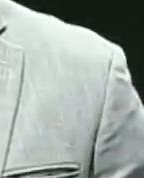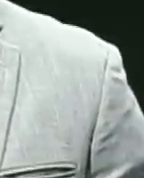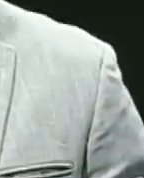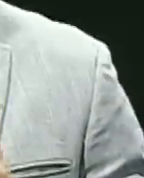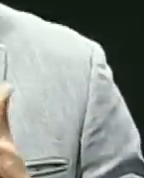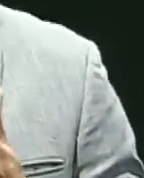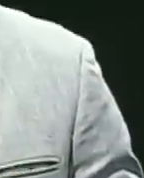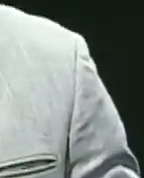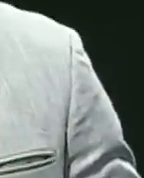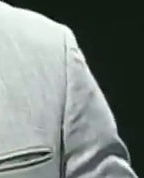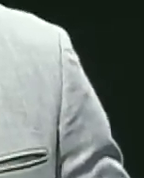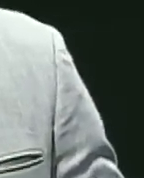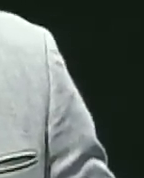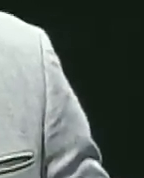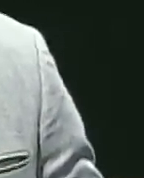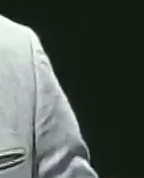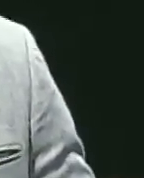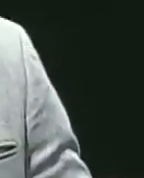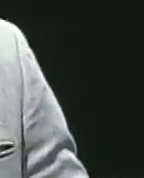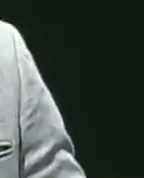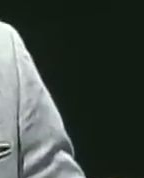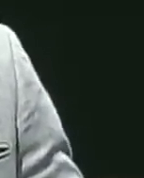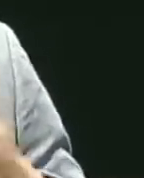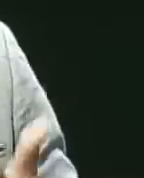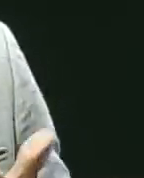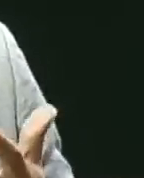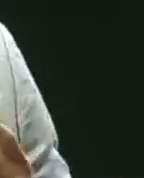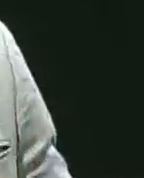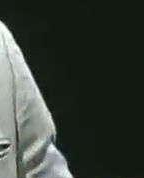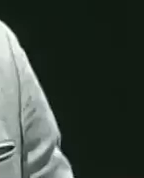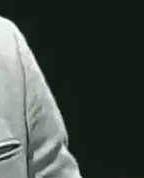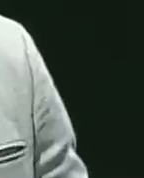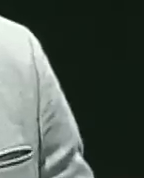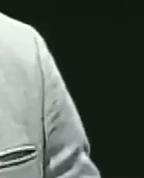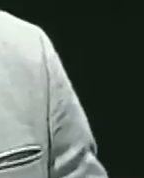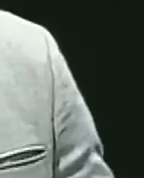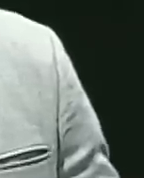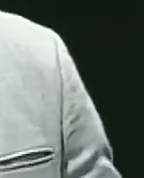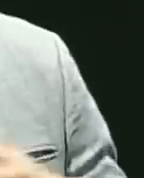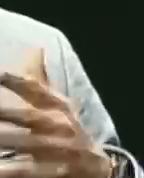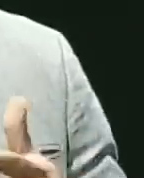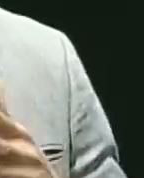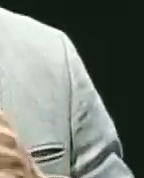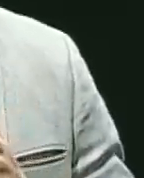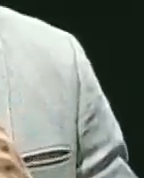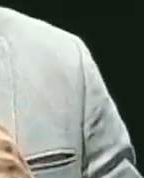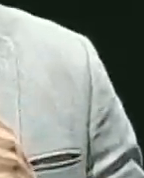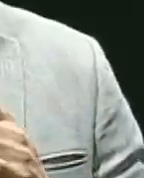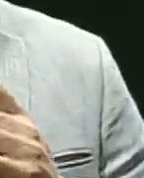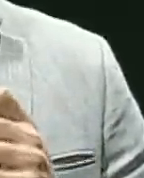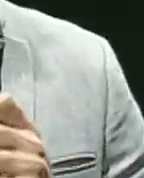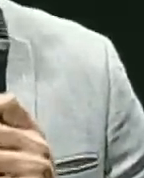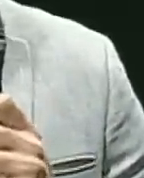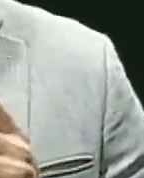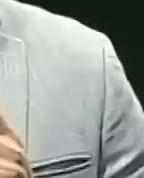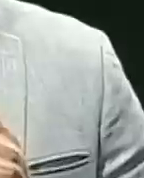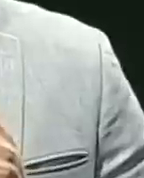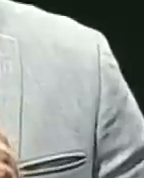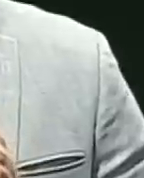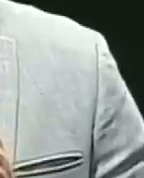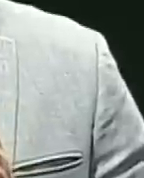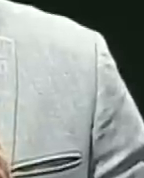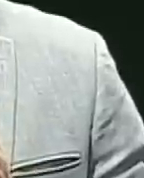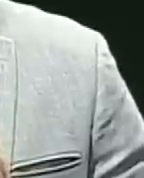construyendo un nuevo modelo productivo que diversifique sus fuerzas productivas y en el corto plazo cómo modernizar